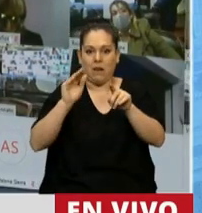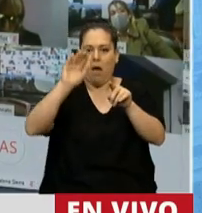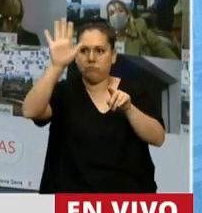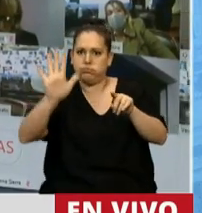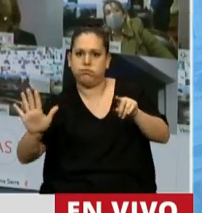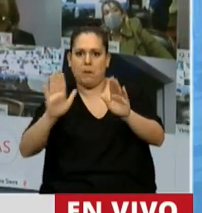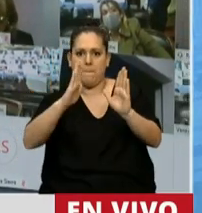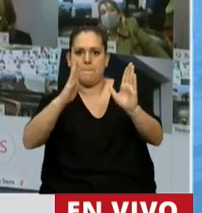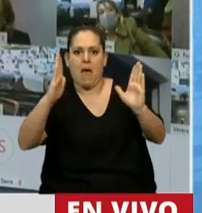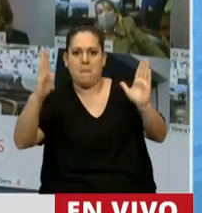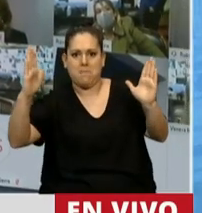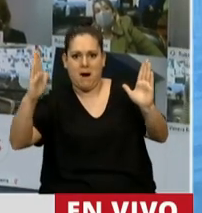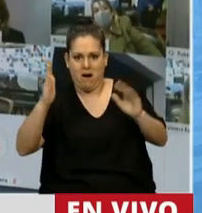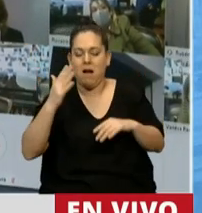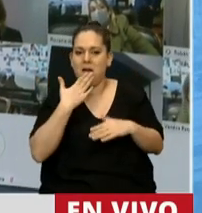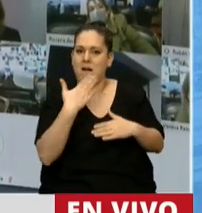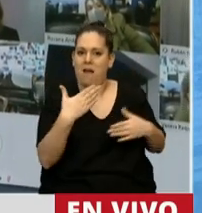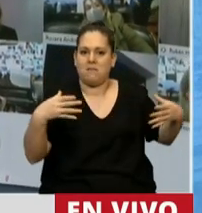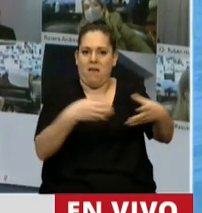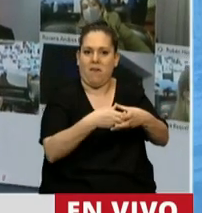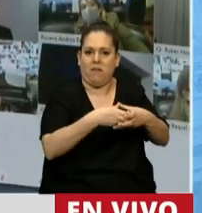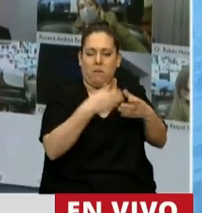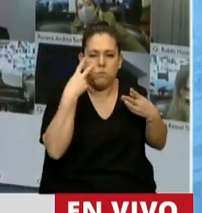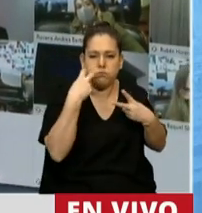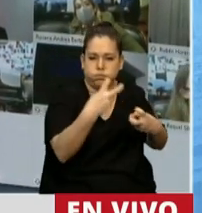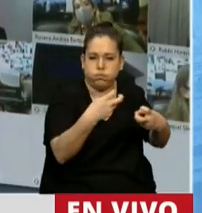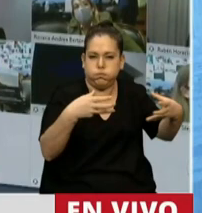A ese puñado de argentinos,